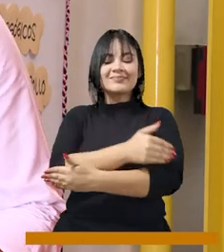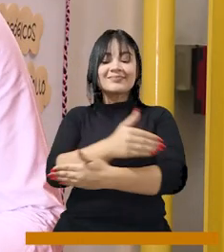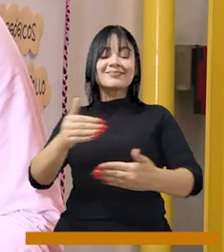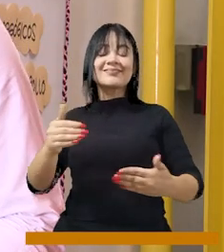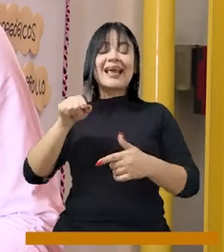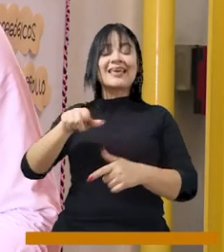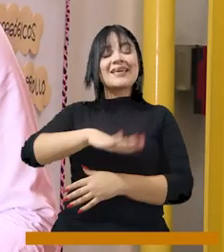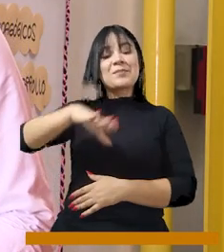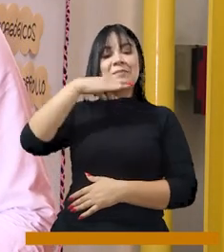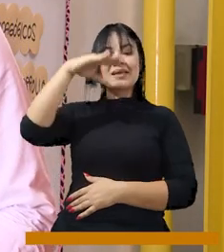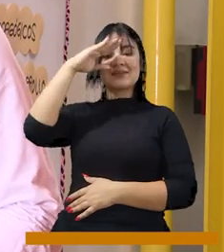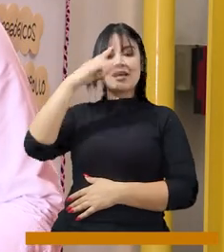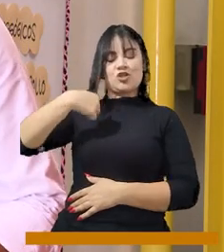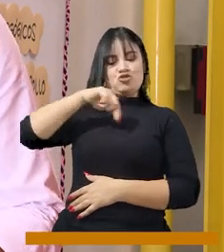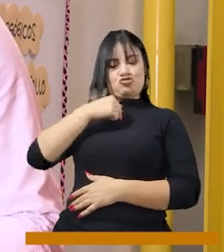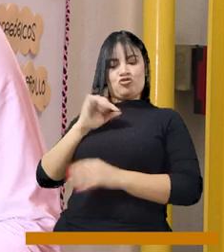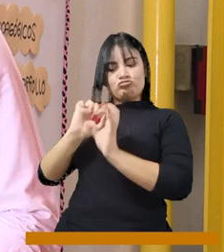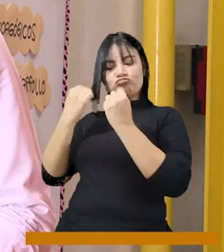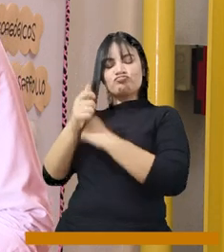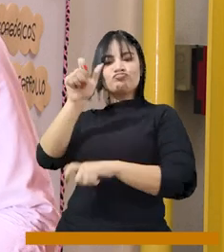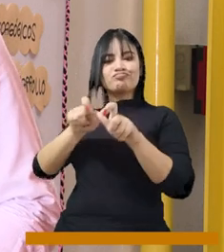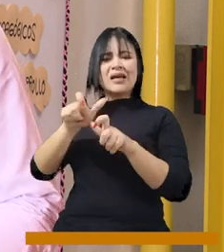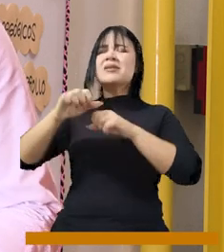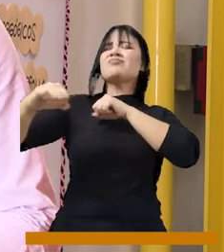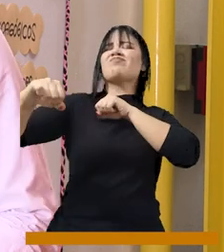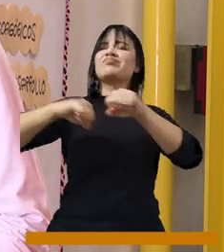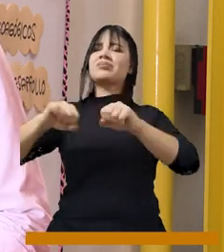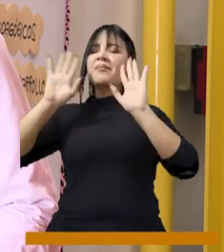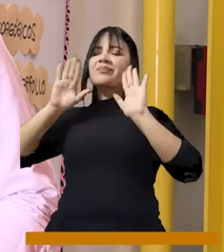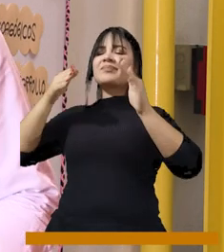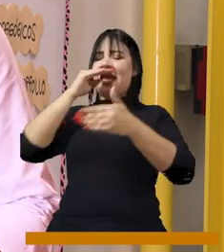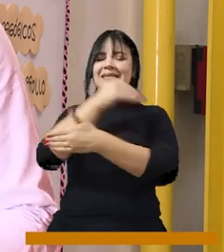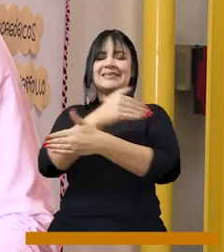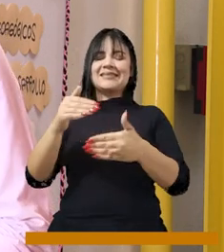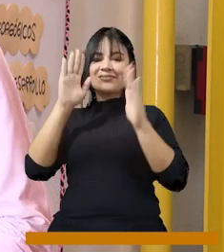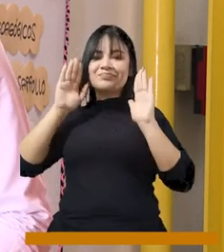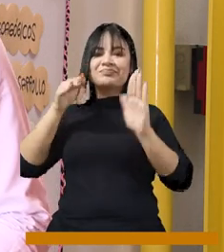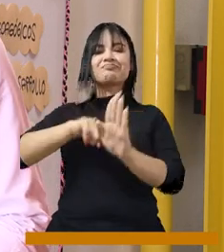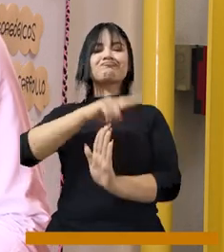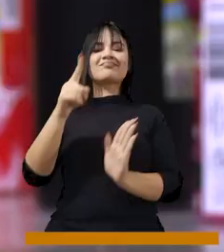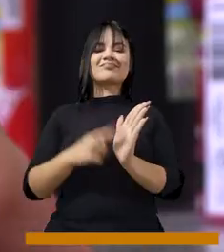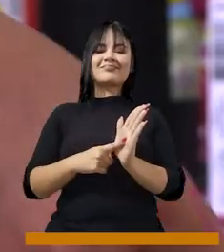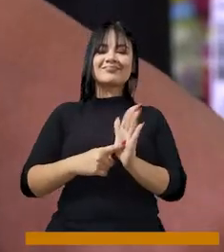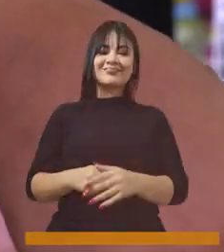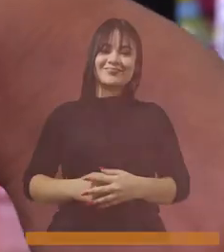con la infancia de nuestra ciudad. Por eso, desde Nuestra Curul seguiremos haciendo Por la Niñez Todo.